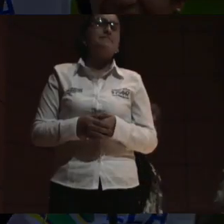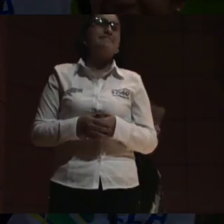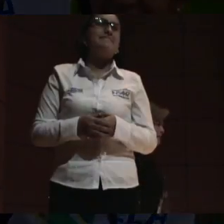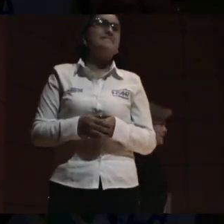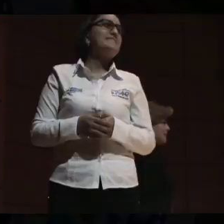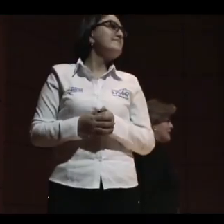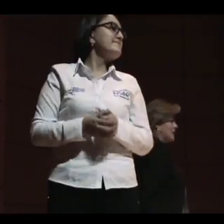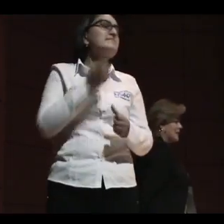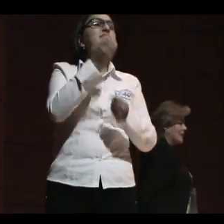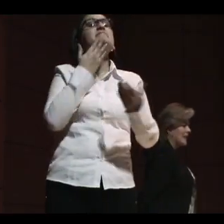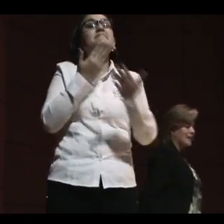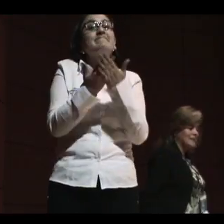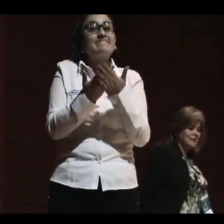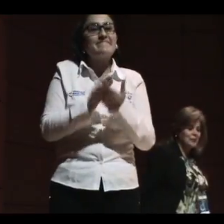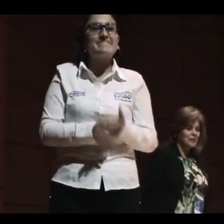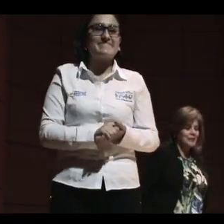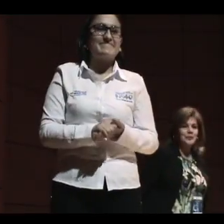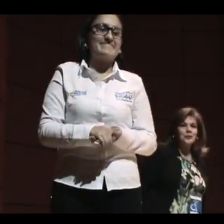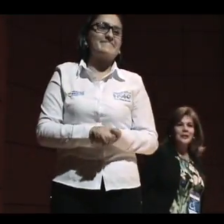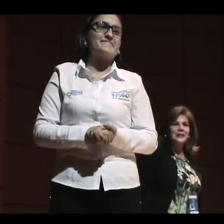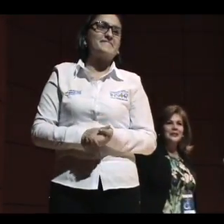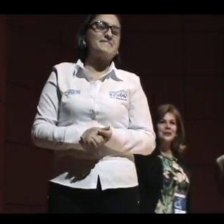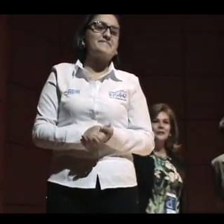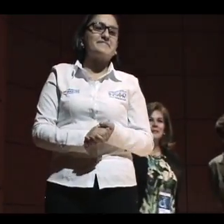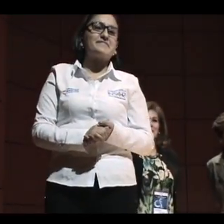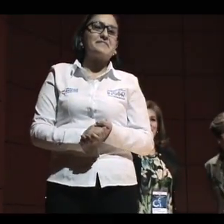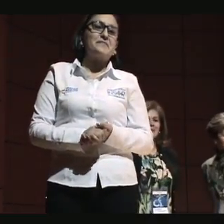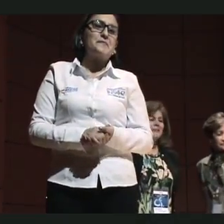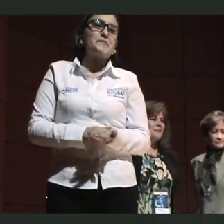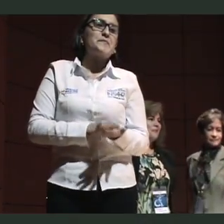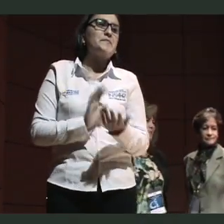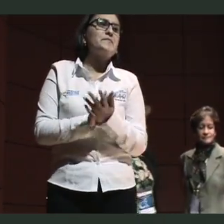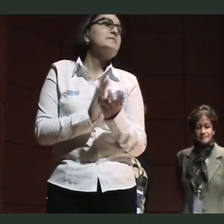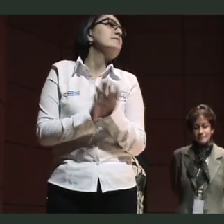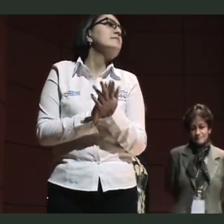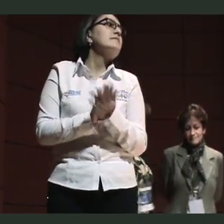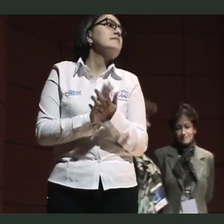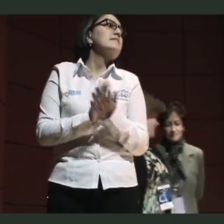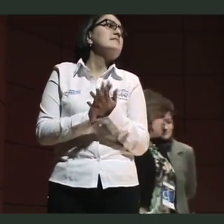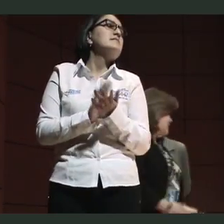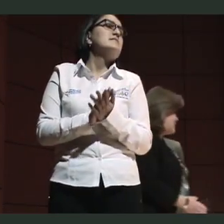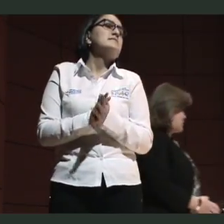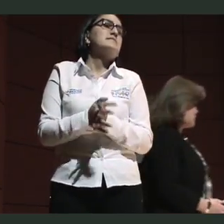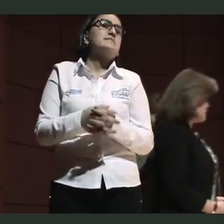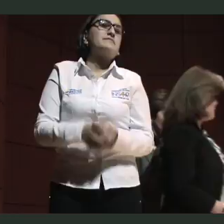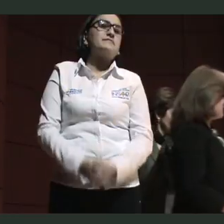Bueno, muchas gracias Gracias Gracias ustedes Gracias Gracias Gracias.